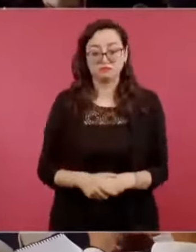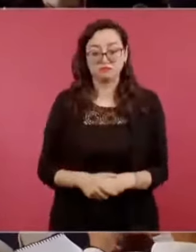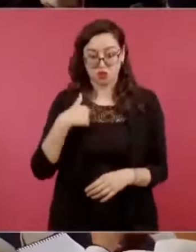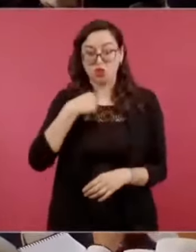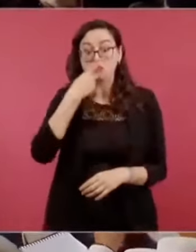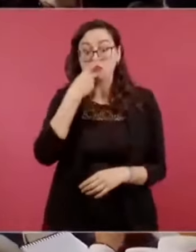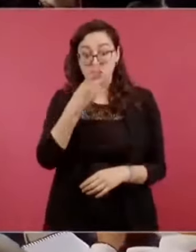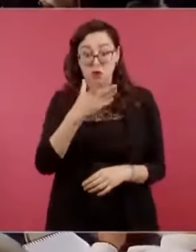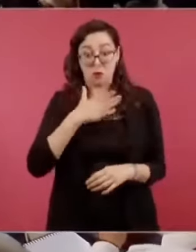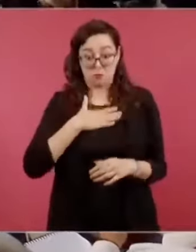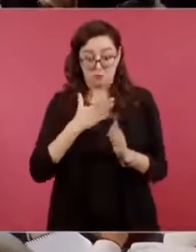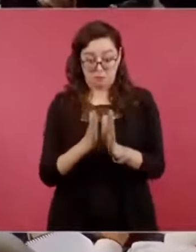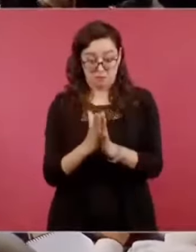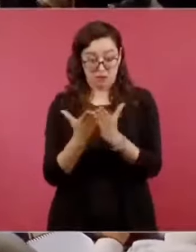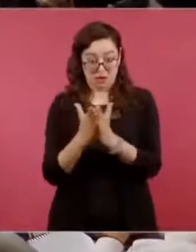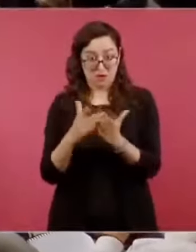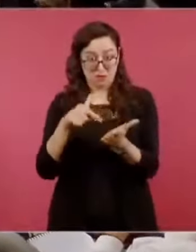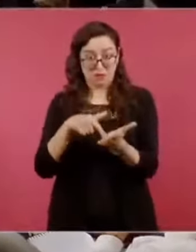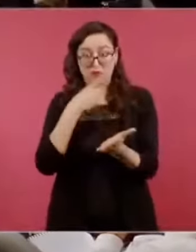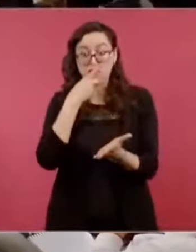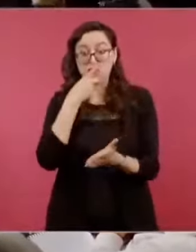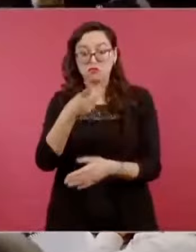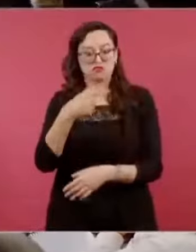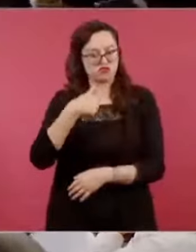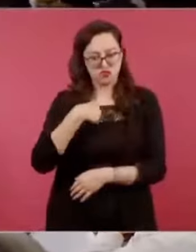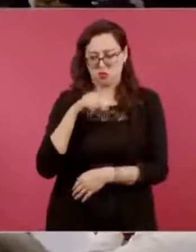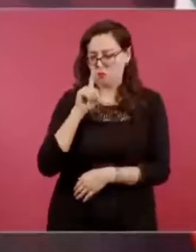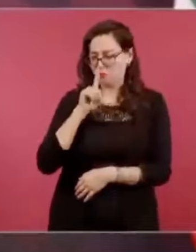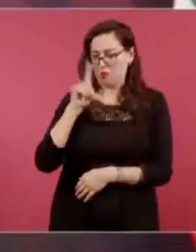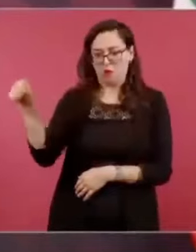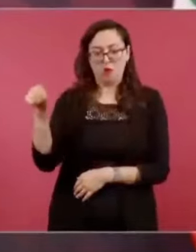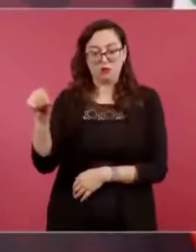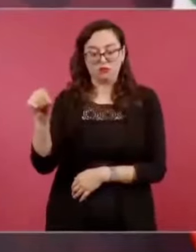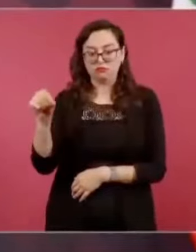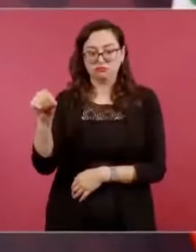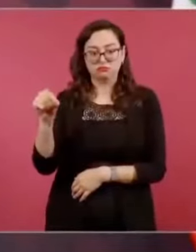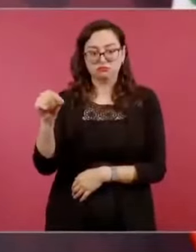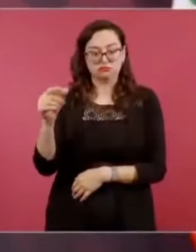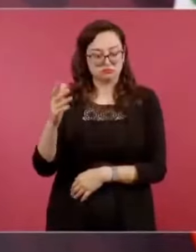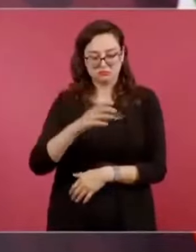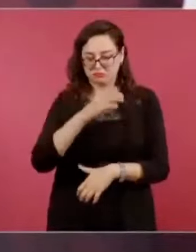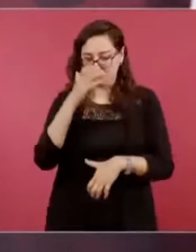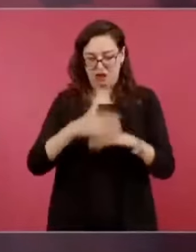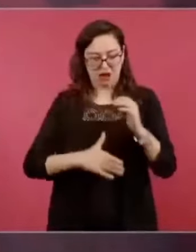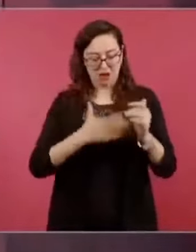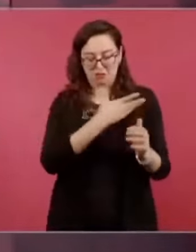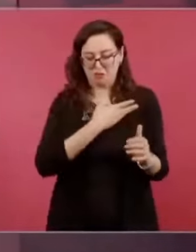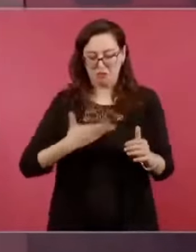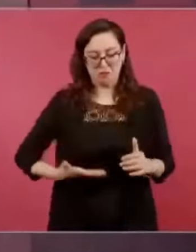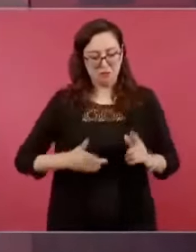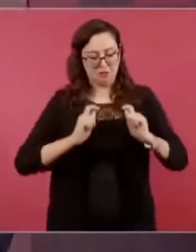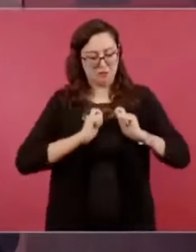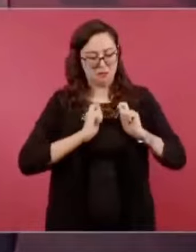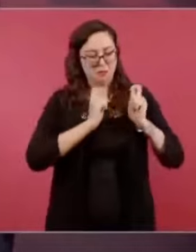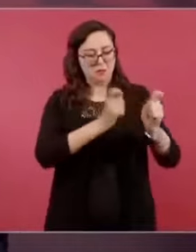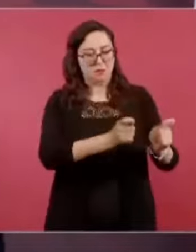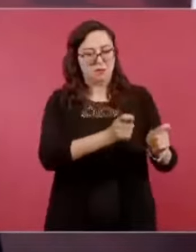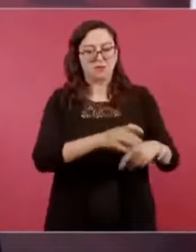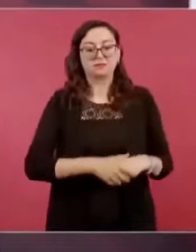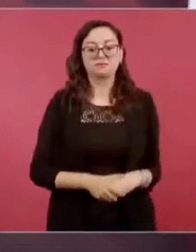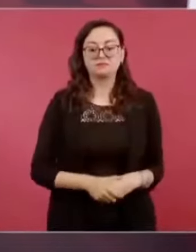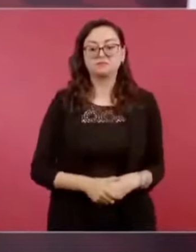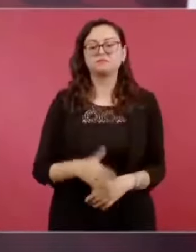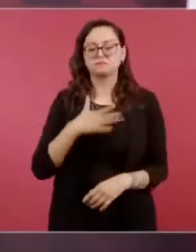sigue su curso, reiterar, necesitaba